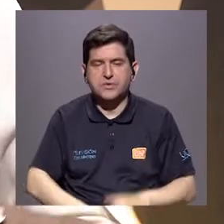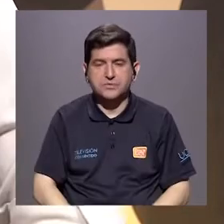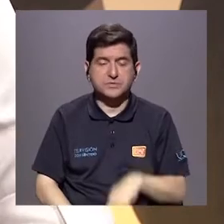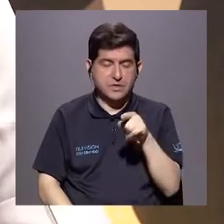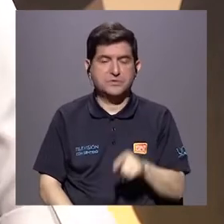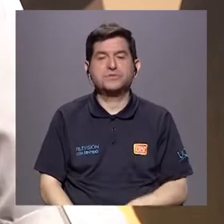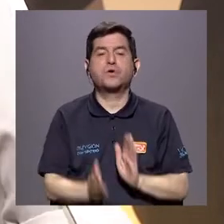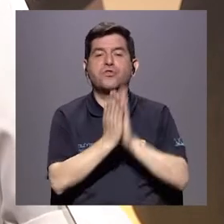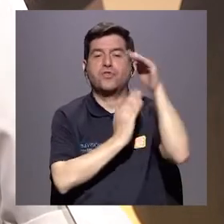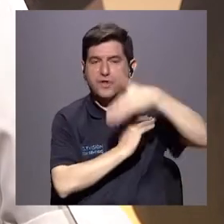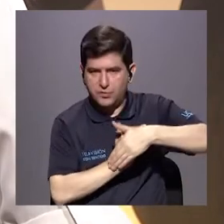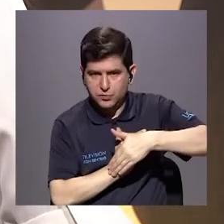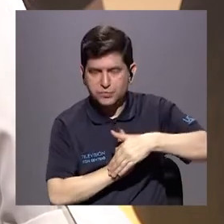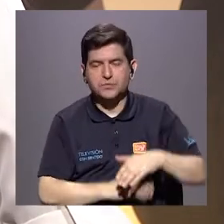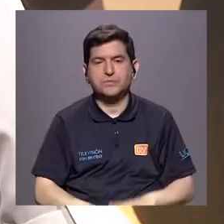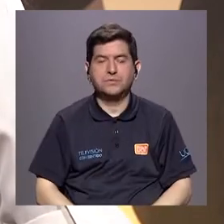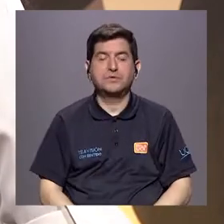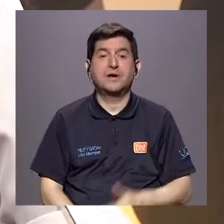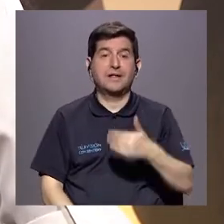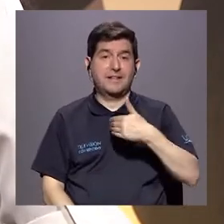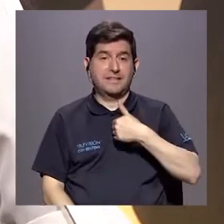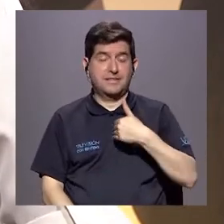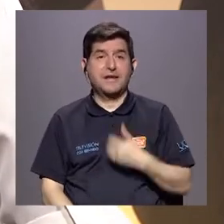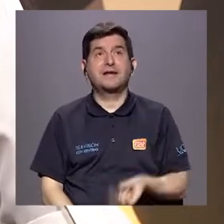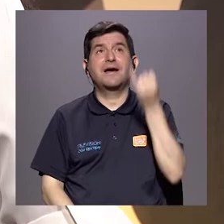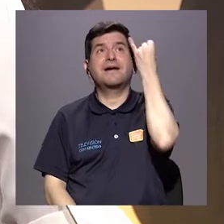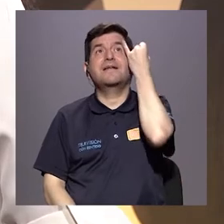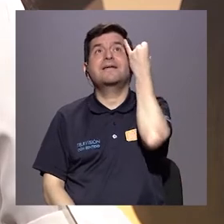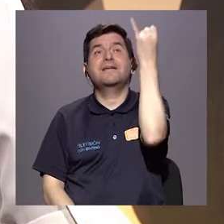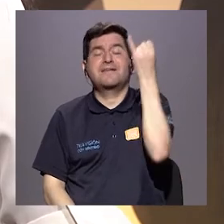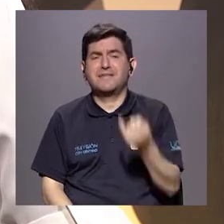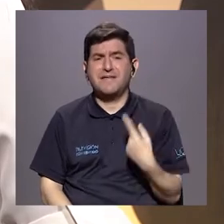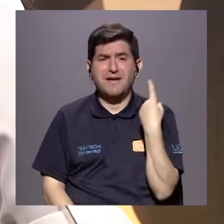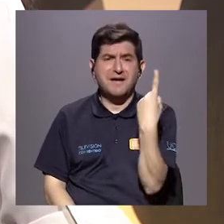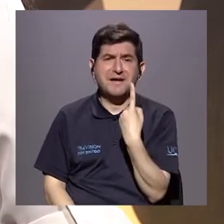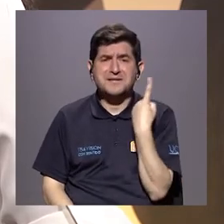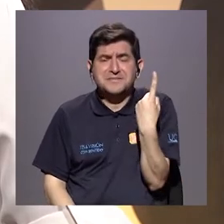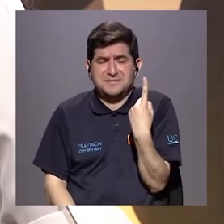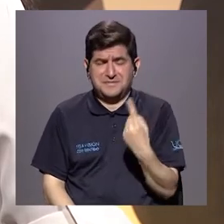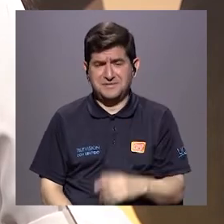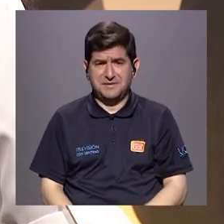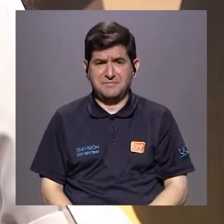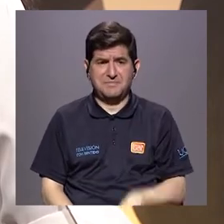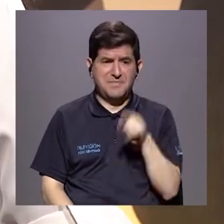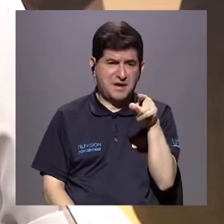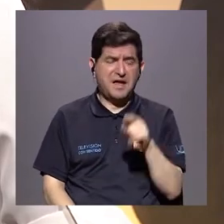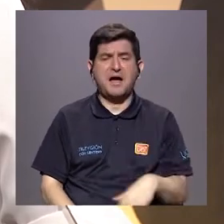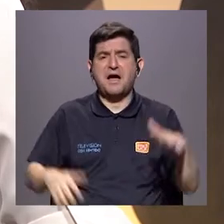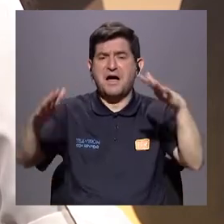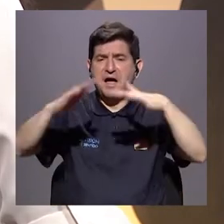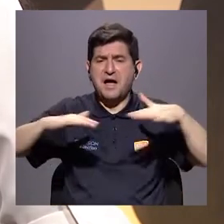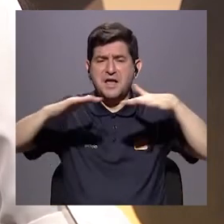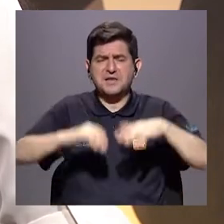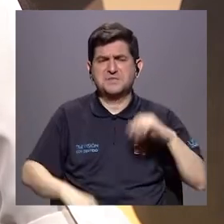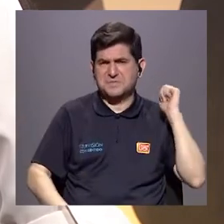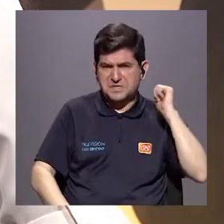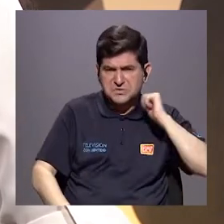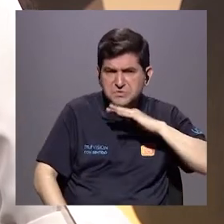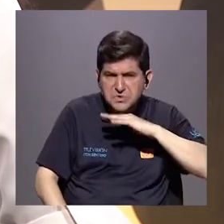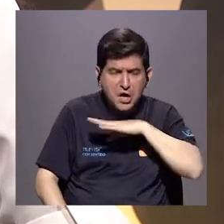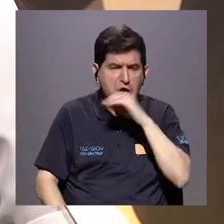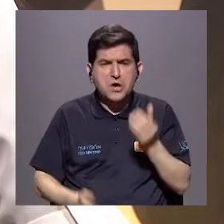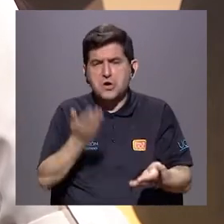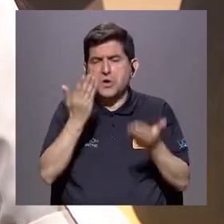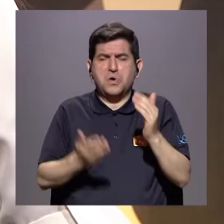del abuso. Existe una noción como de que casi siempre es en ambientes extraños